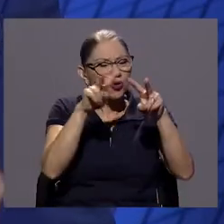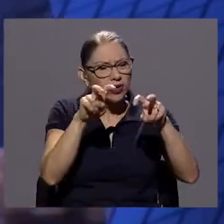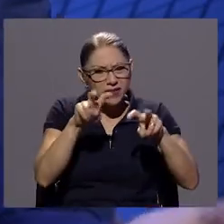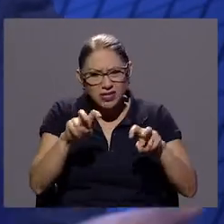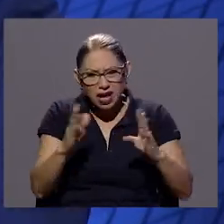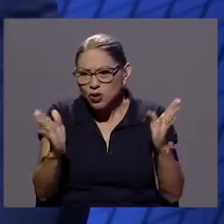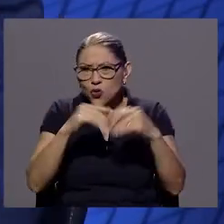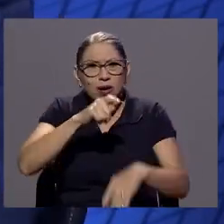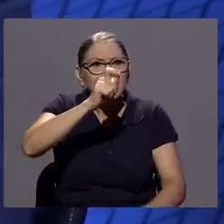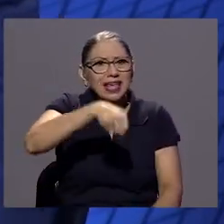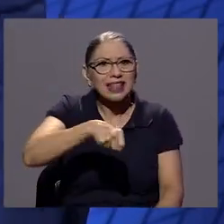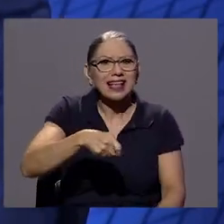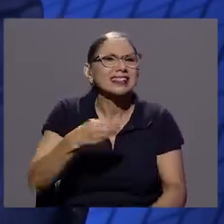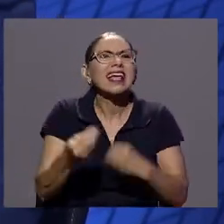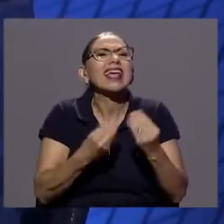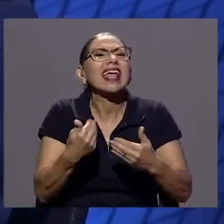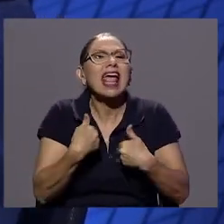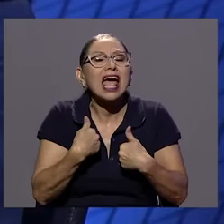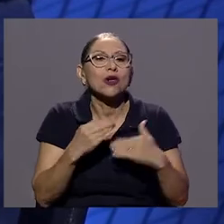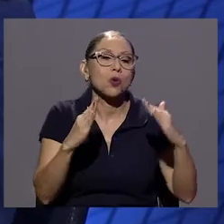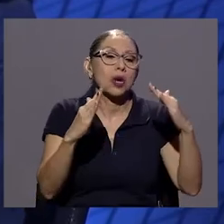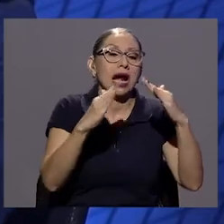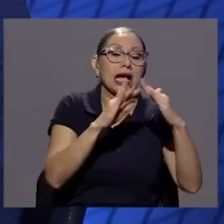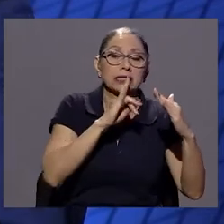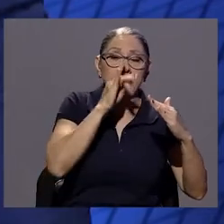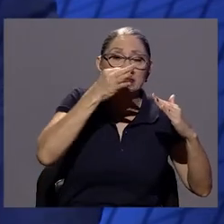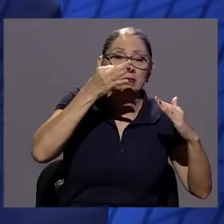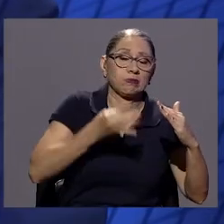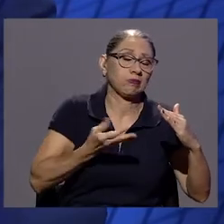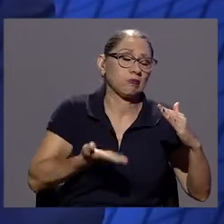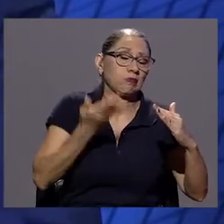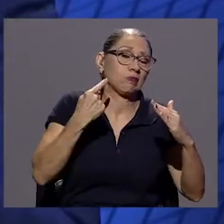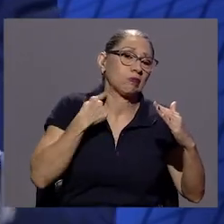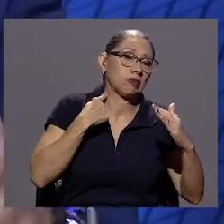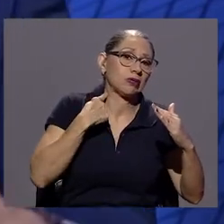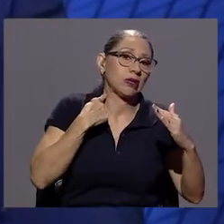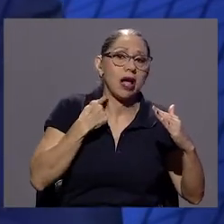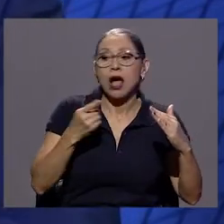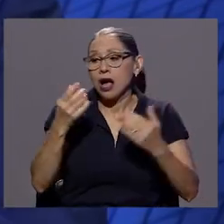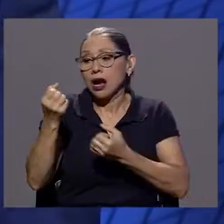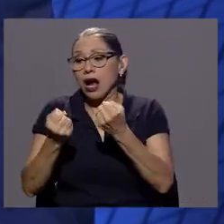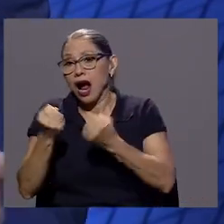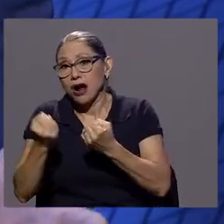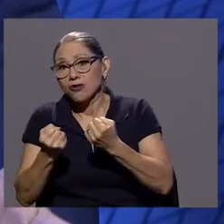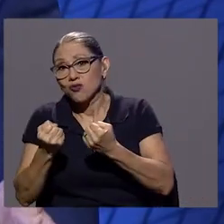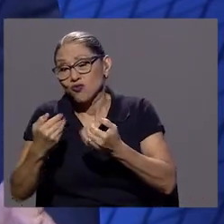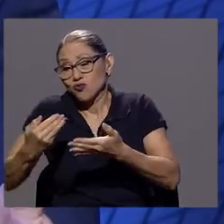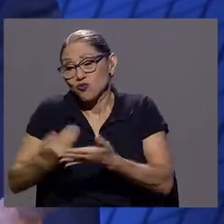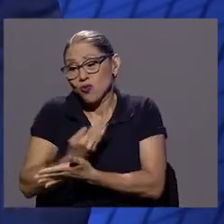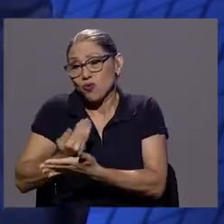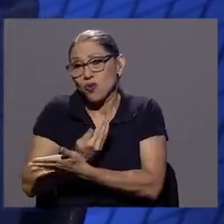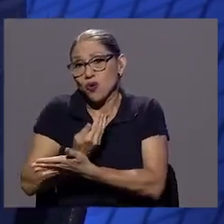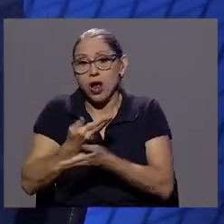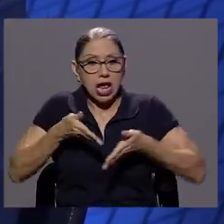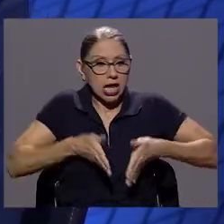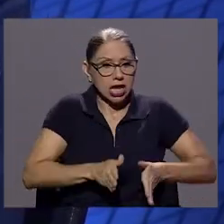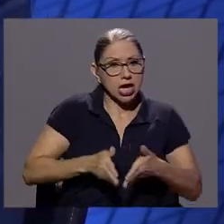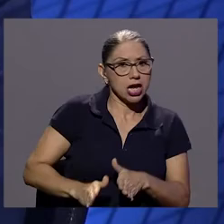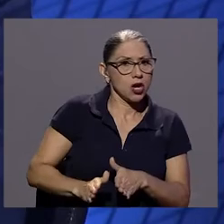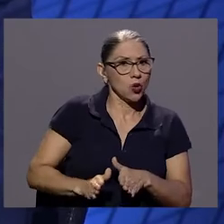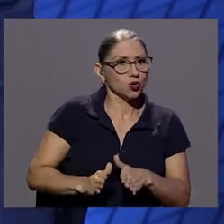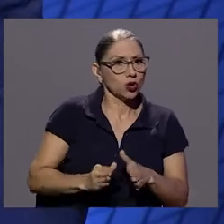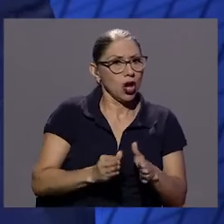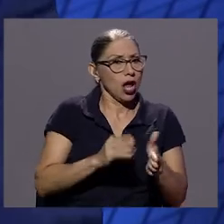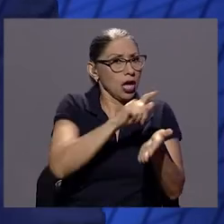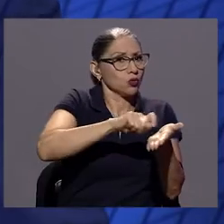un carro que tuvo que cambiarlo, porque el cacharrito que tenía antes ya no se ve bien, y además los hijos ya no pueden estar en una escuela pública, hay que ponerlos en una